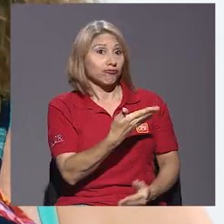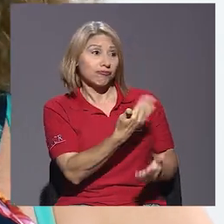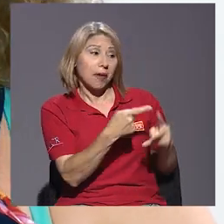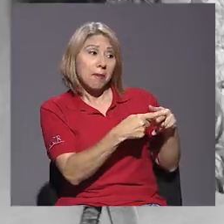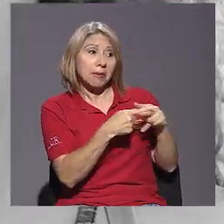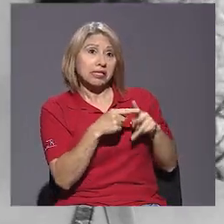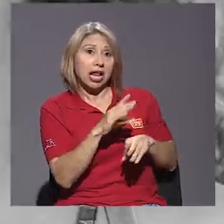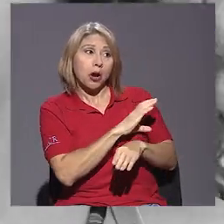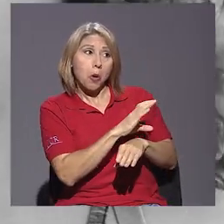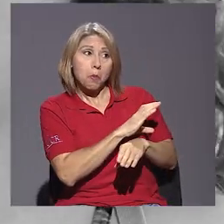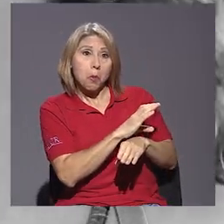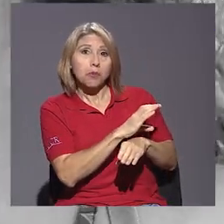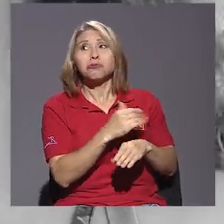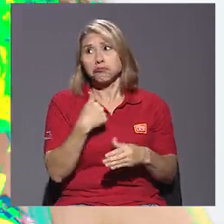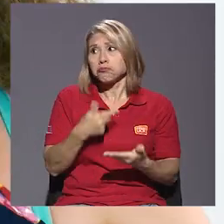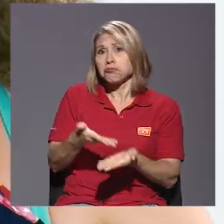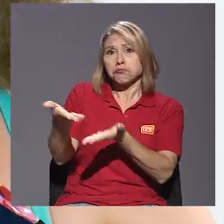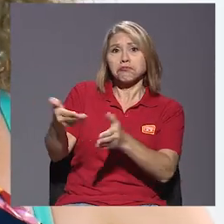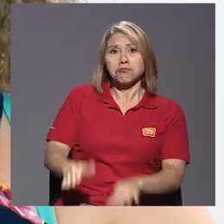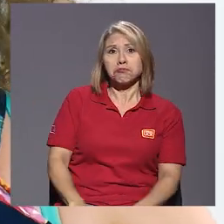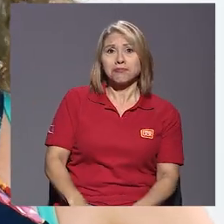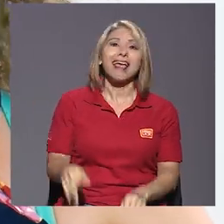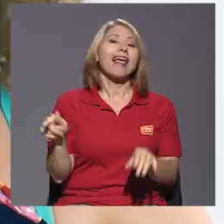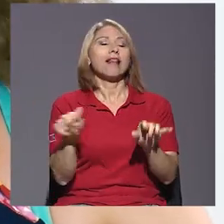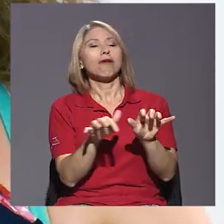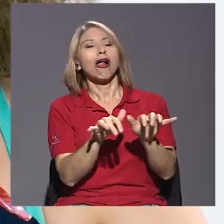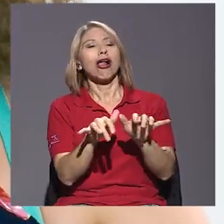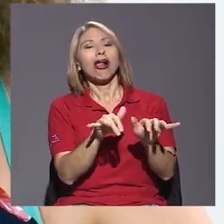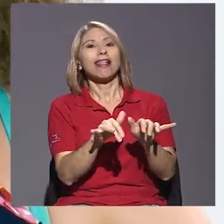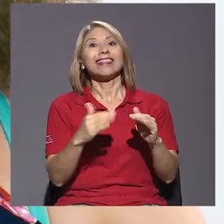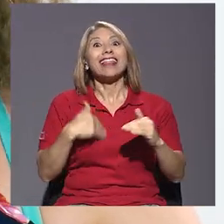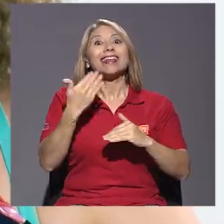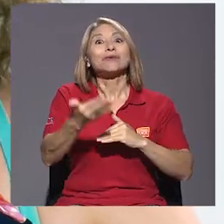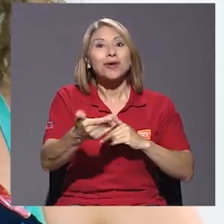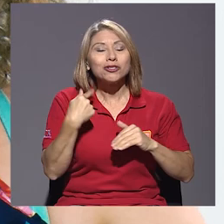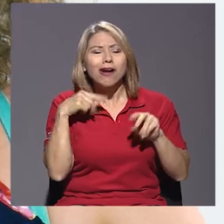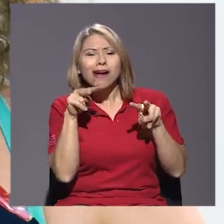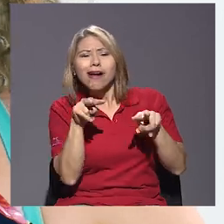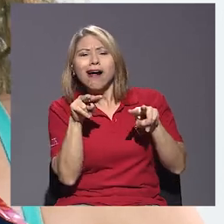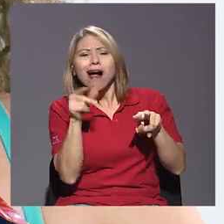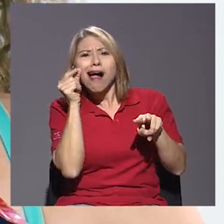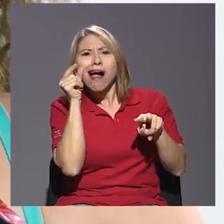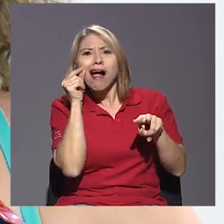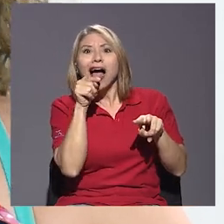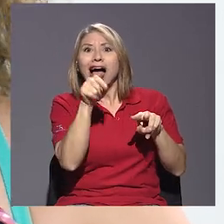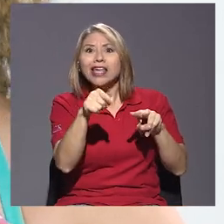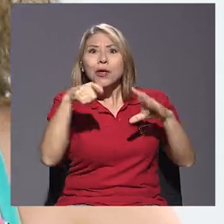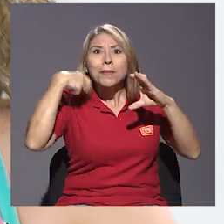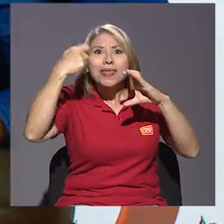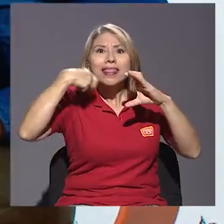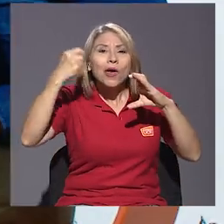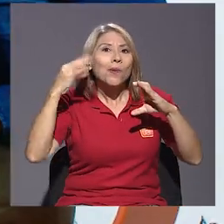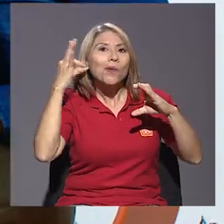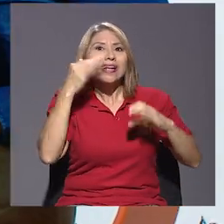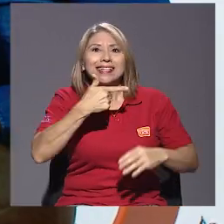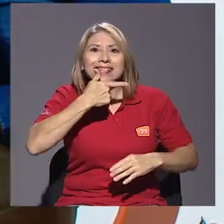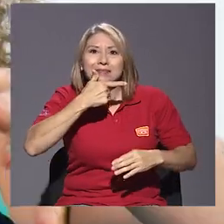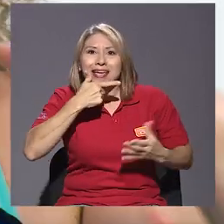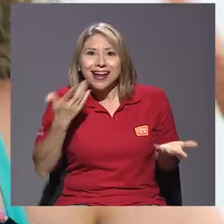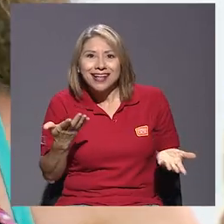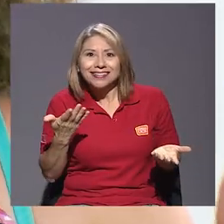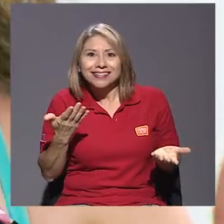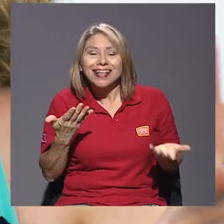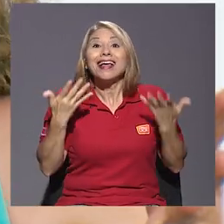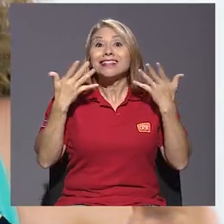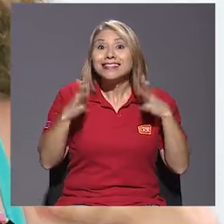presta la compu? Yo, claro, vaya. Agarro la compu y luego me meto a ver qué estaba haciendo el madre. Y había un video de unas lesbianas, donde ya se abrió